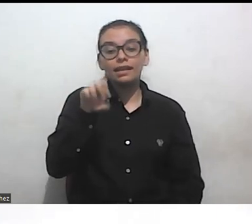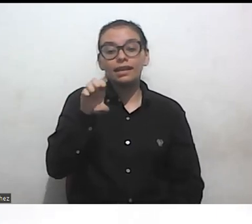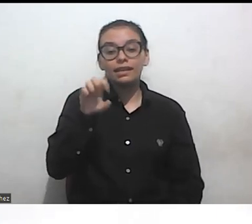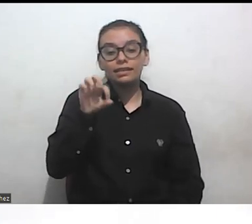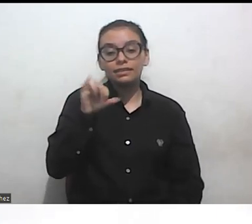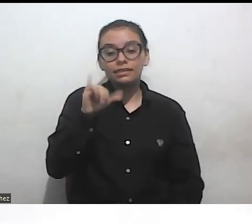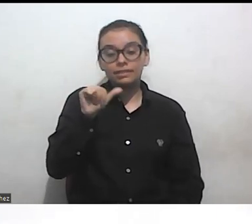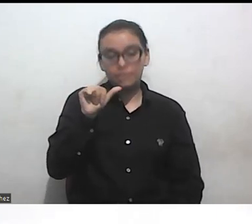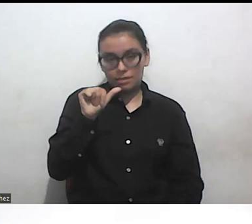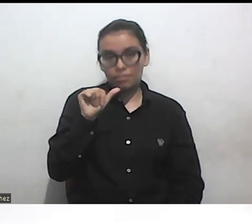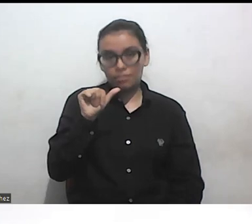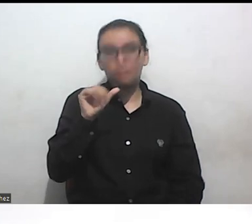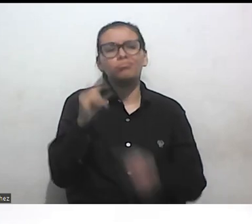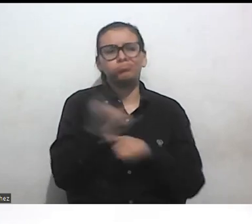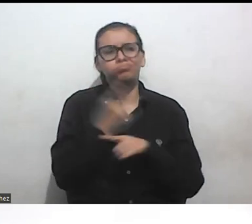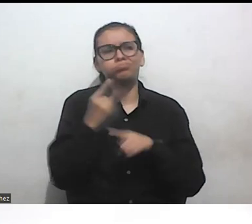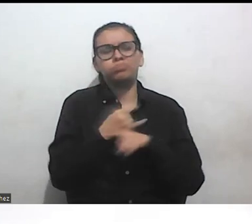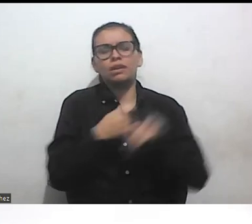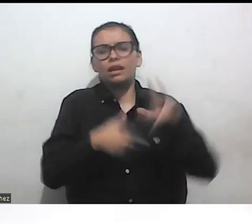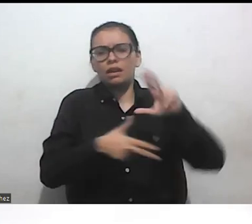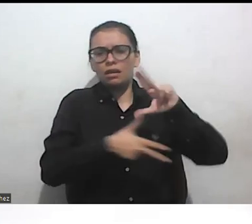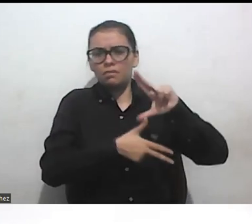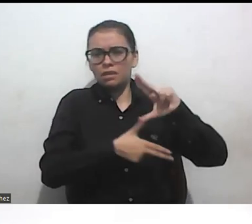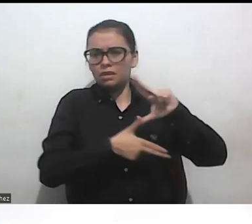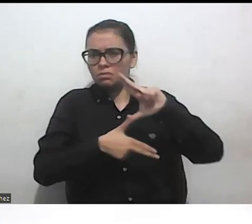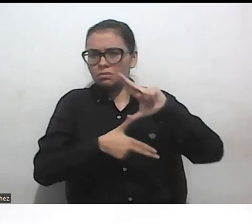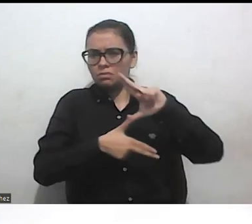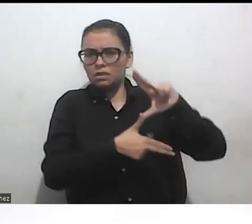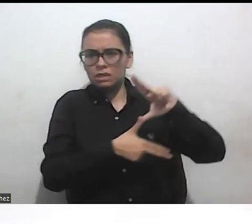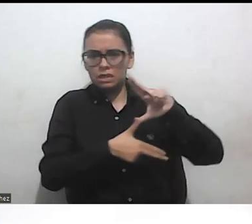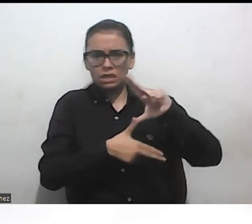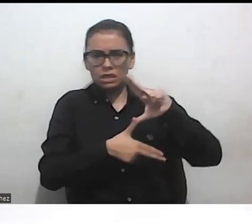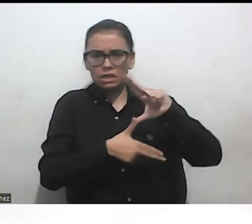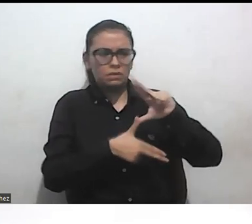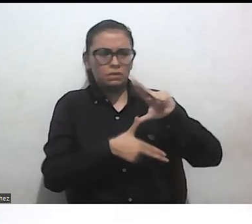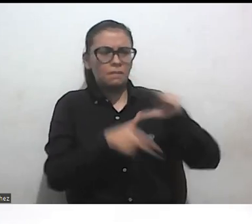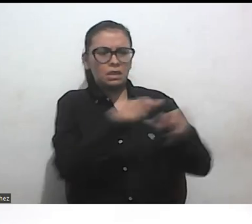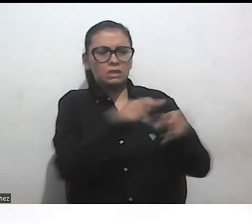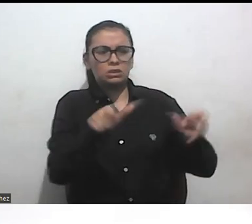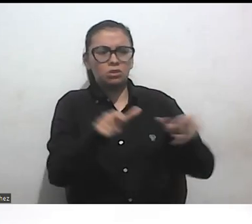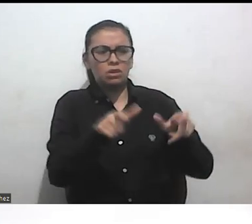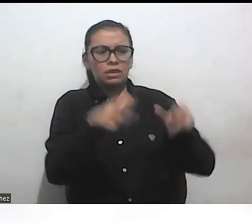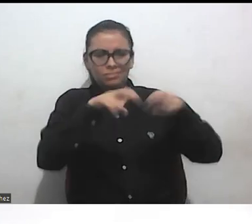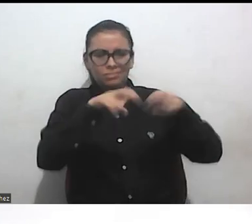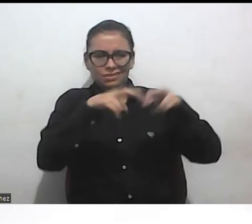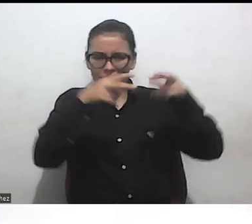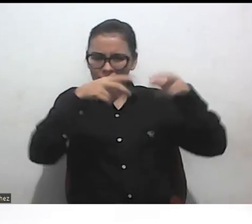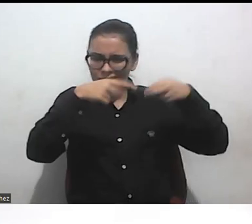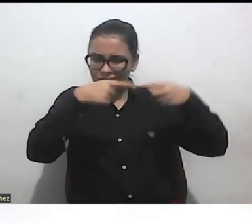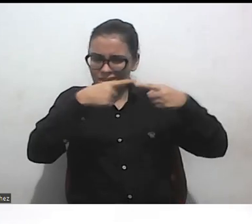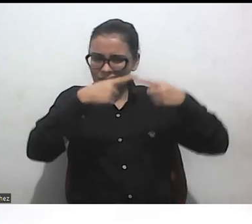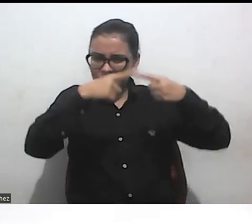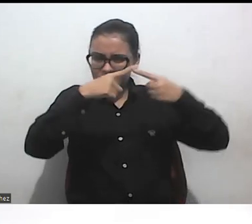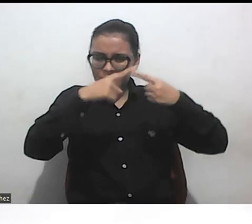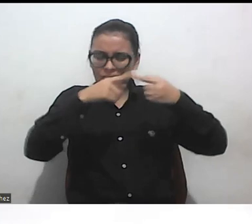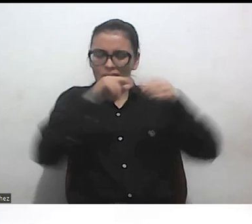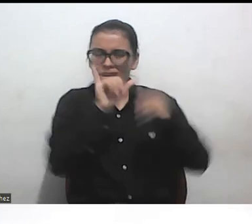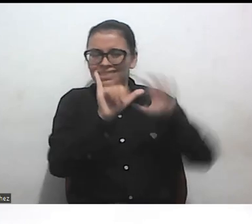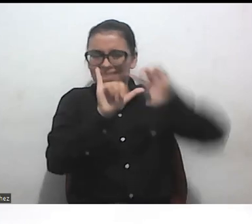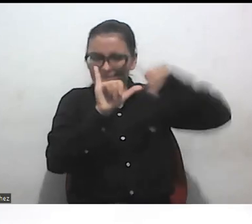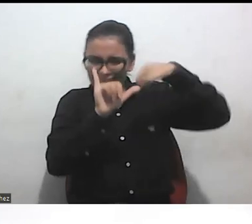Latinoamérica no había suficiente plata para esterilizar tanta gente como hizo California o como hicieron los nazis pero sí